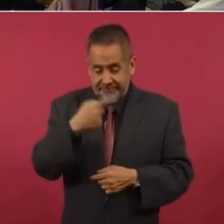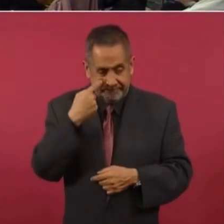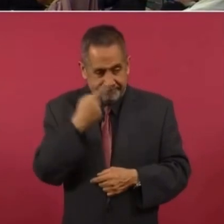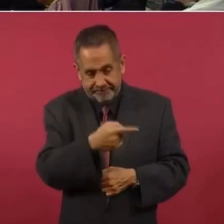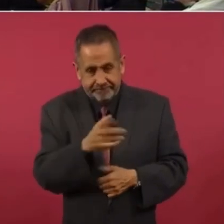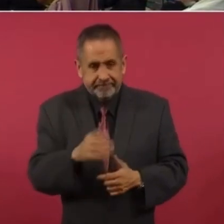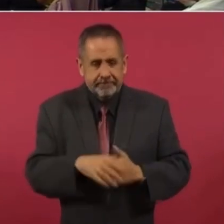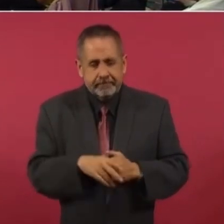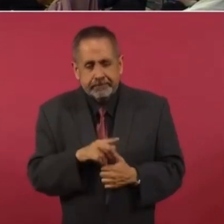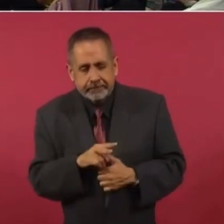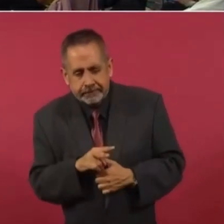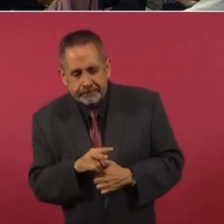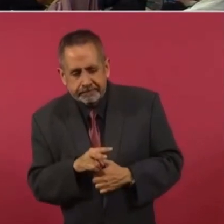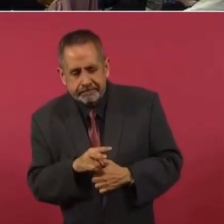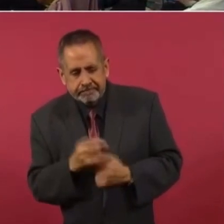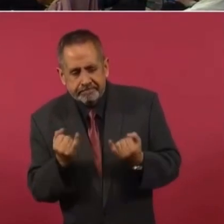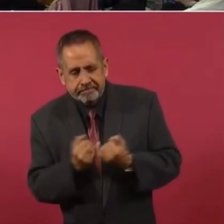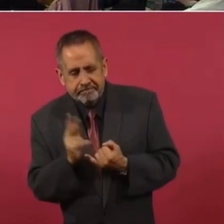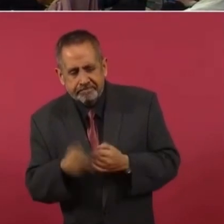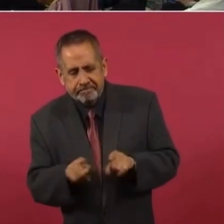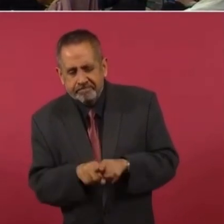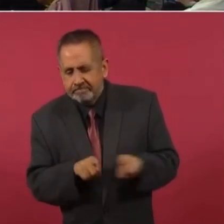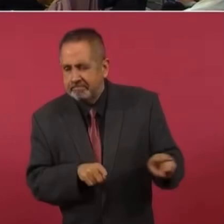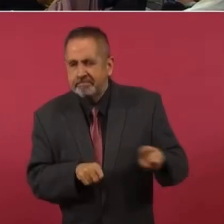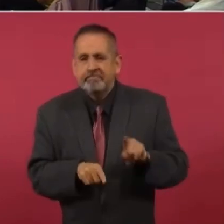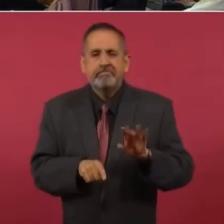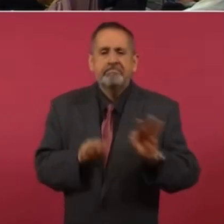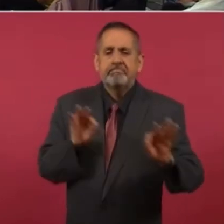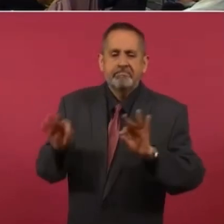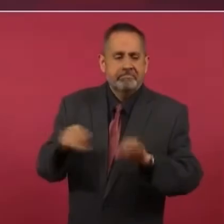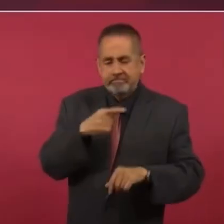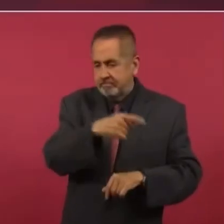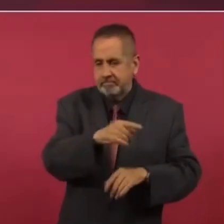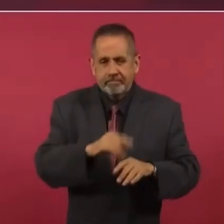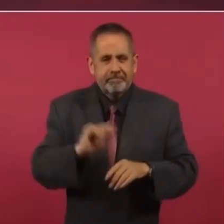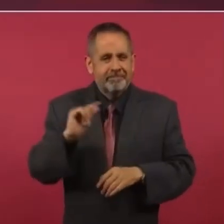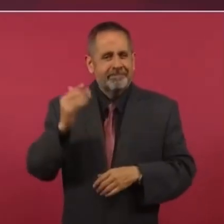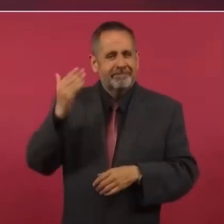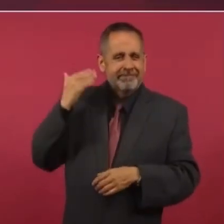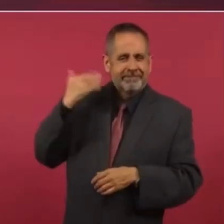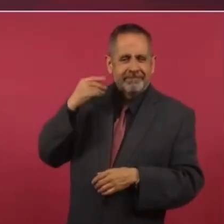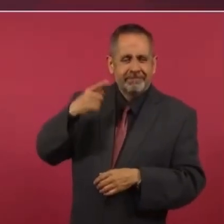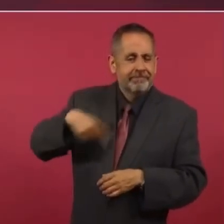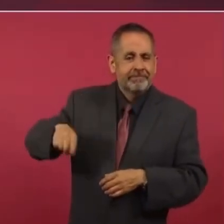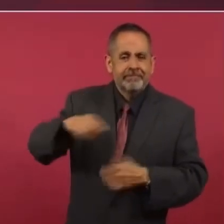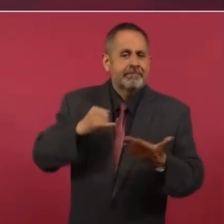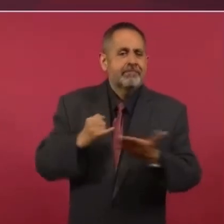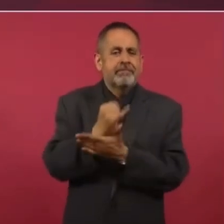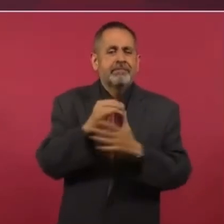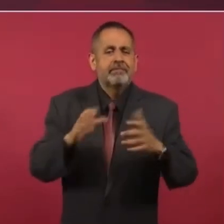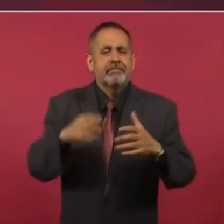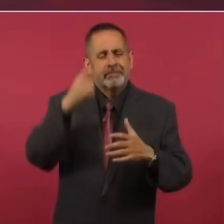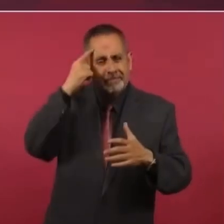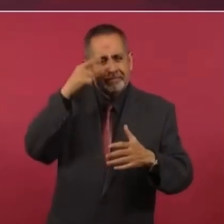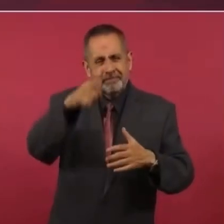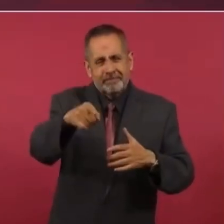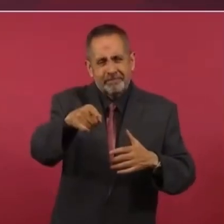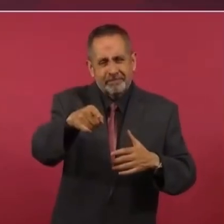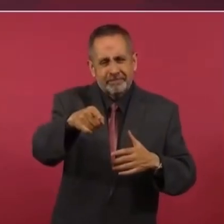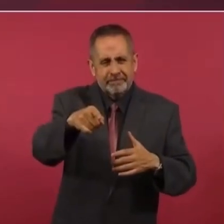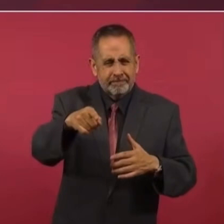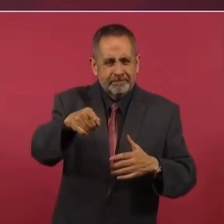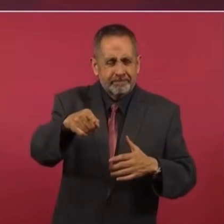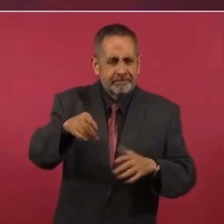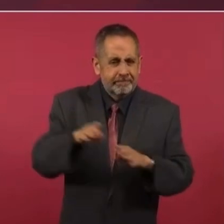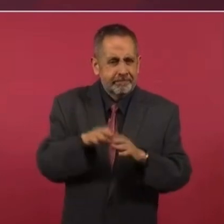fildeando, como se dice en el béisbol, ahora que tomamos la decisión de rescatar la concesión